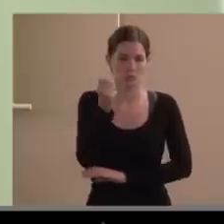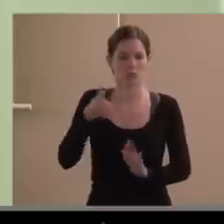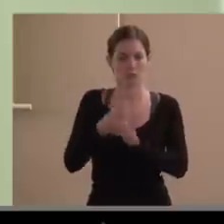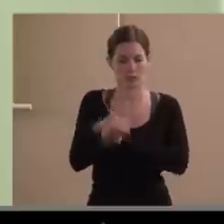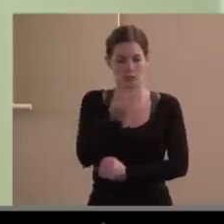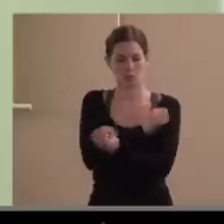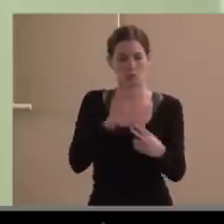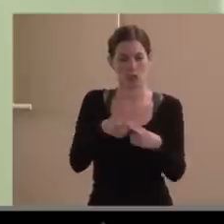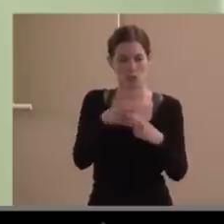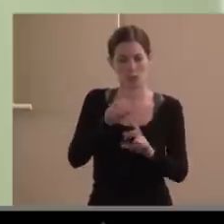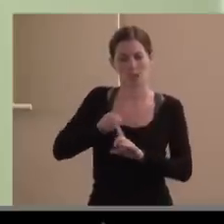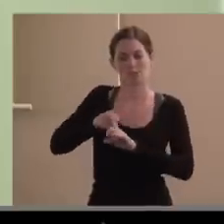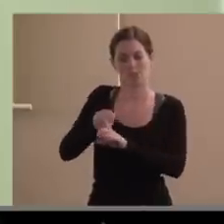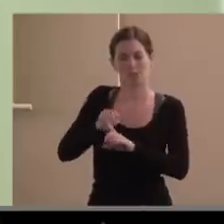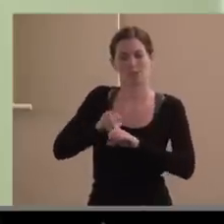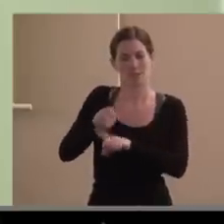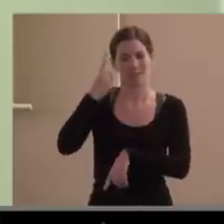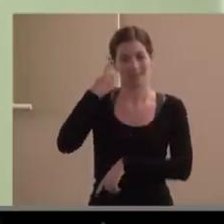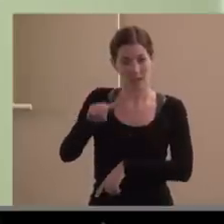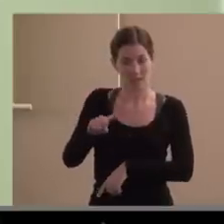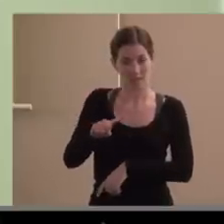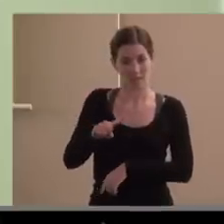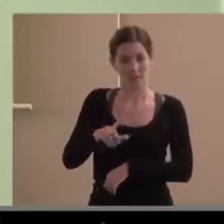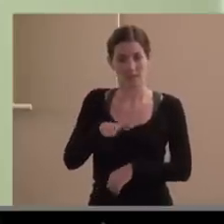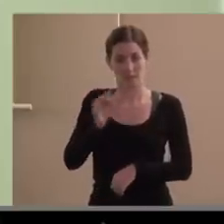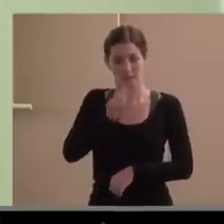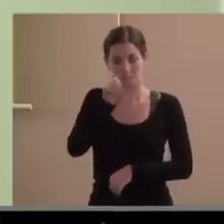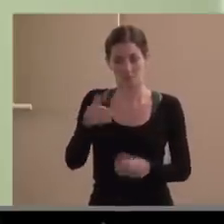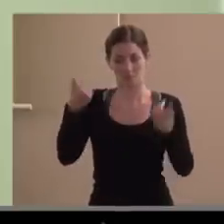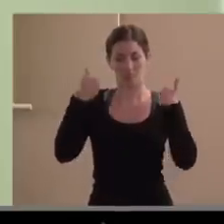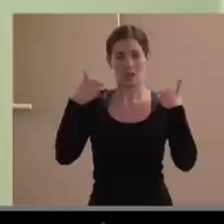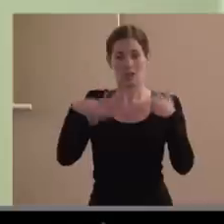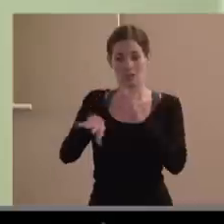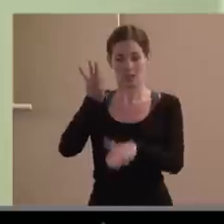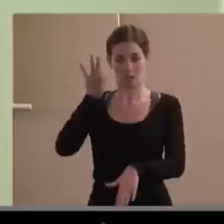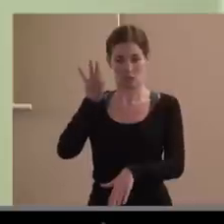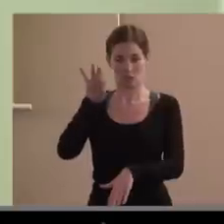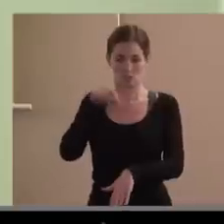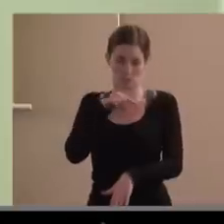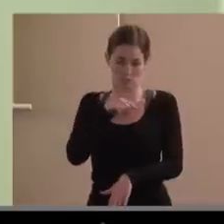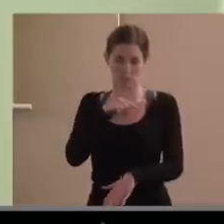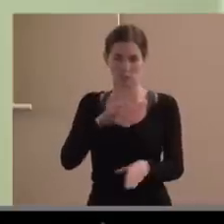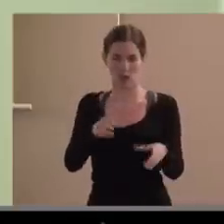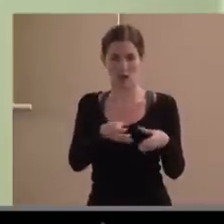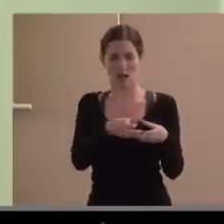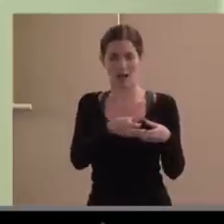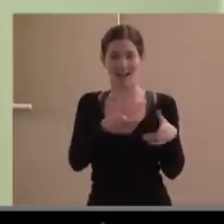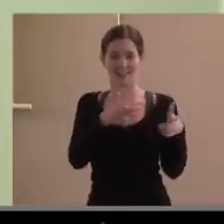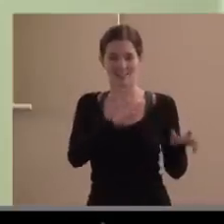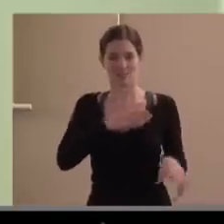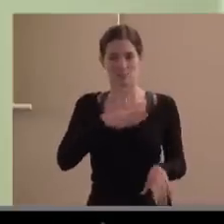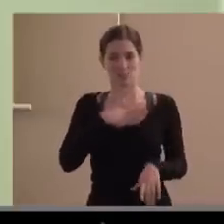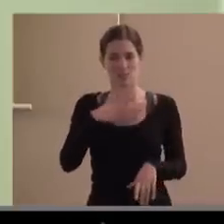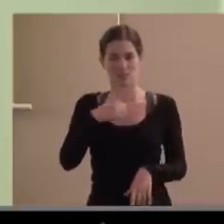que los que toman las decisiones pues tienen en cuenta el sector ¿no? y creo que tardará pero